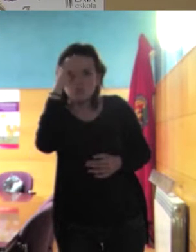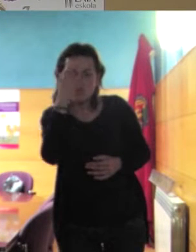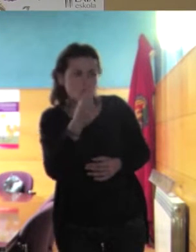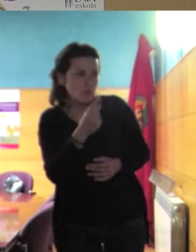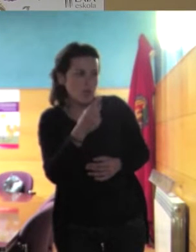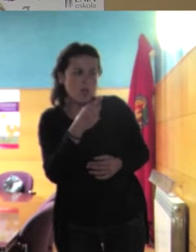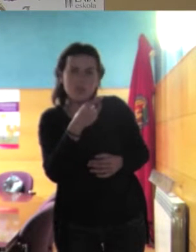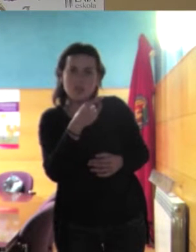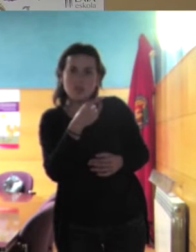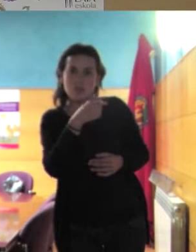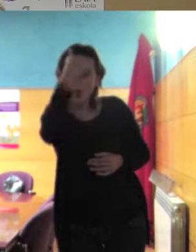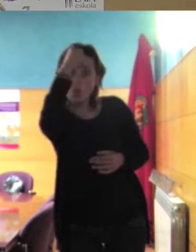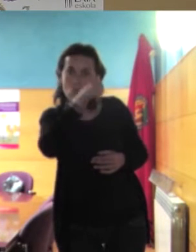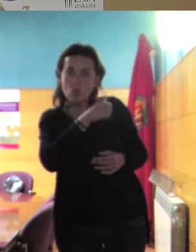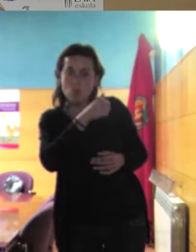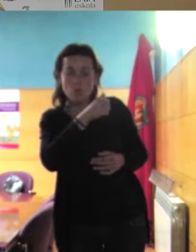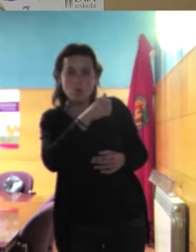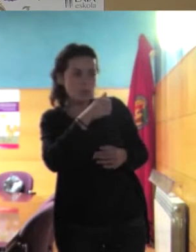dominada por los hombres